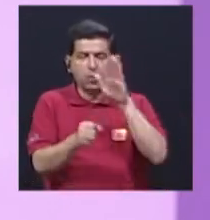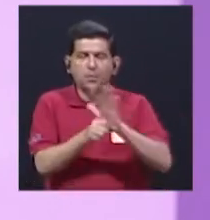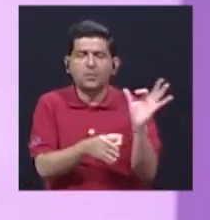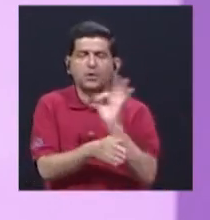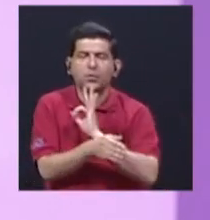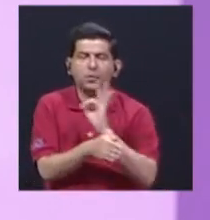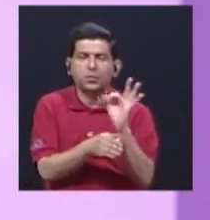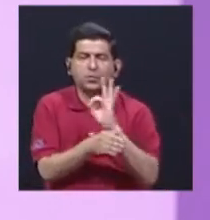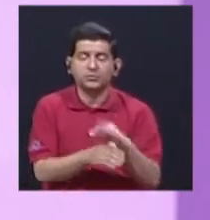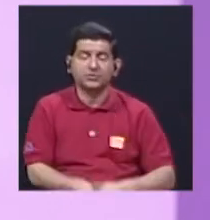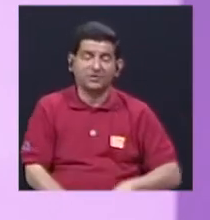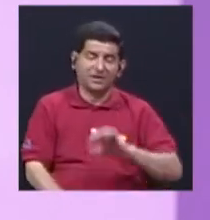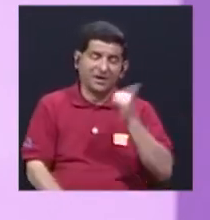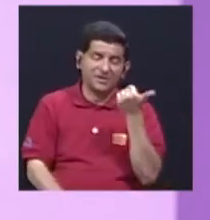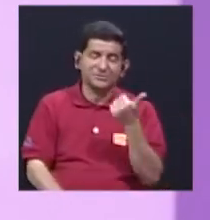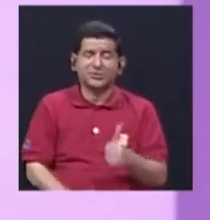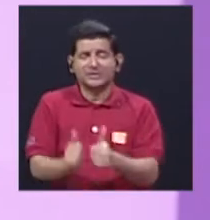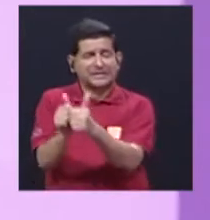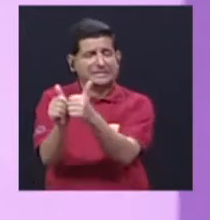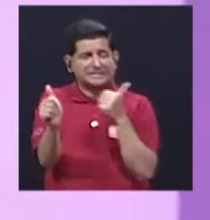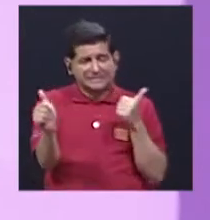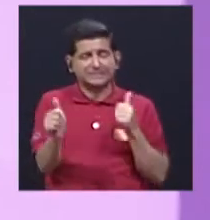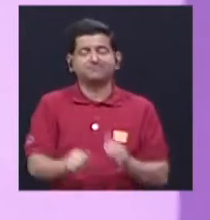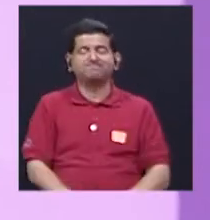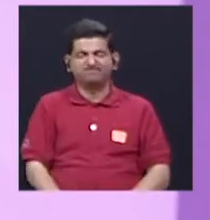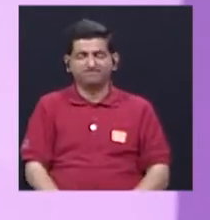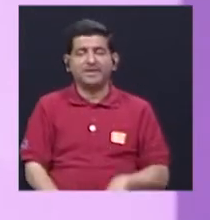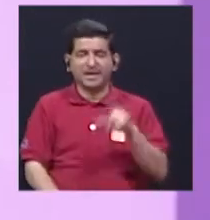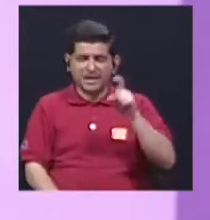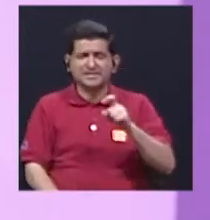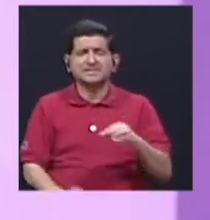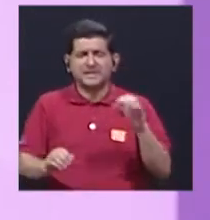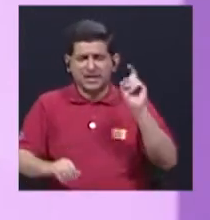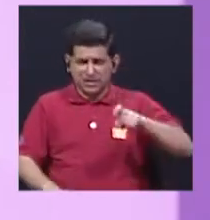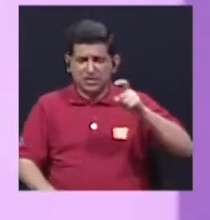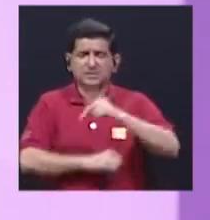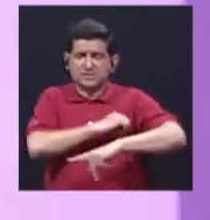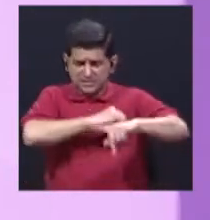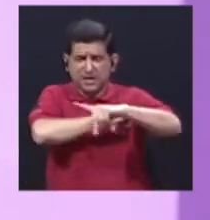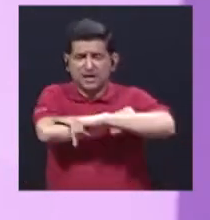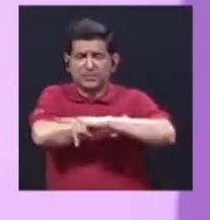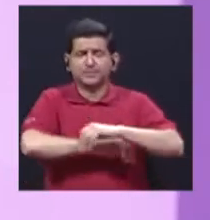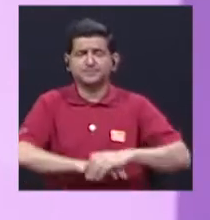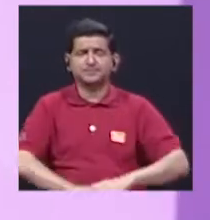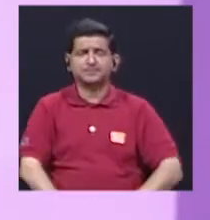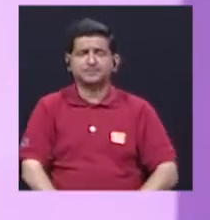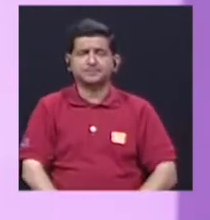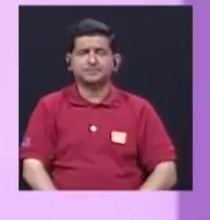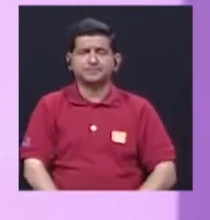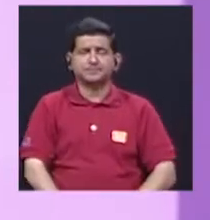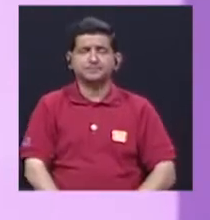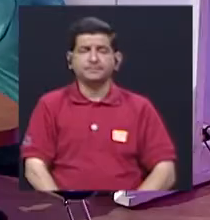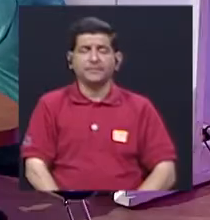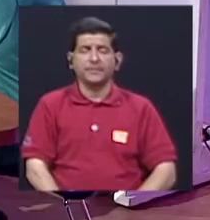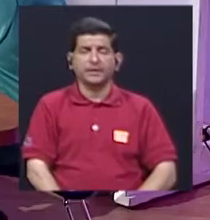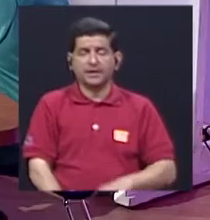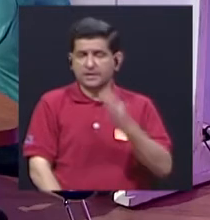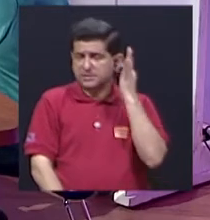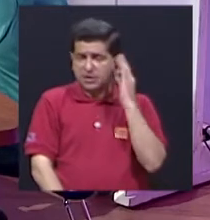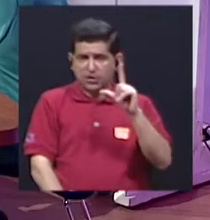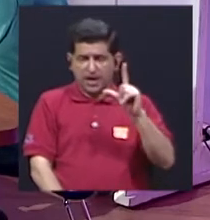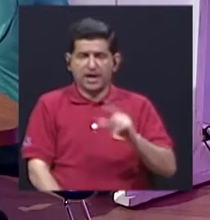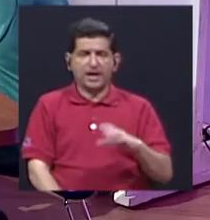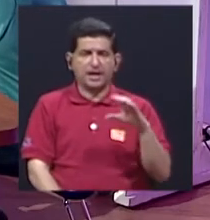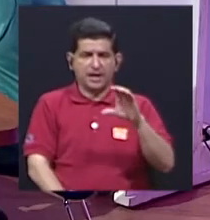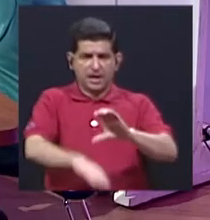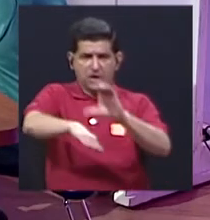función social Esa otra que está bien desactualizada. Más importante y más necesaria para este país. Bien, doña Luisa Coronado dice, solo